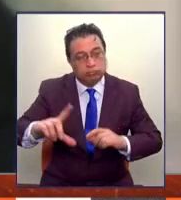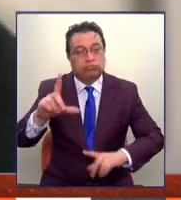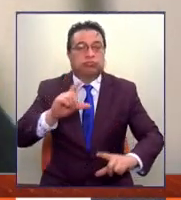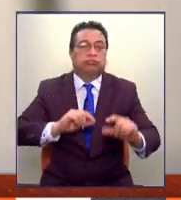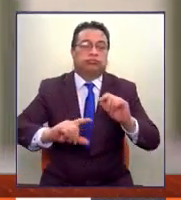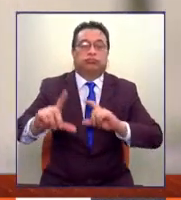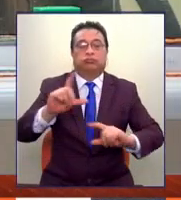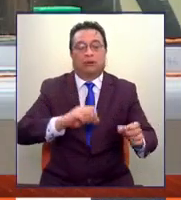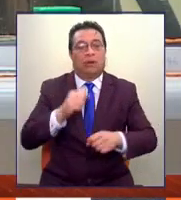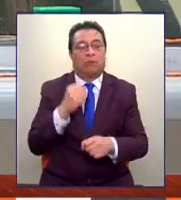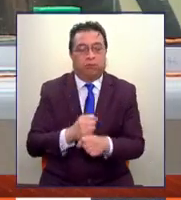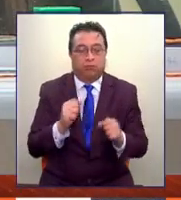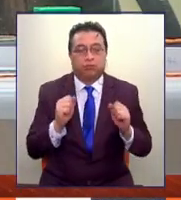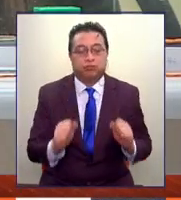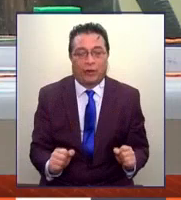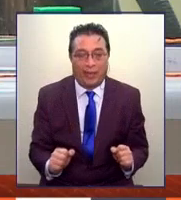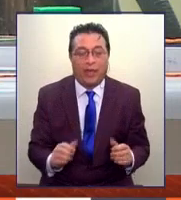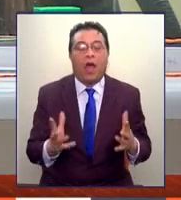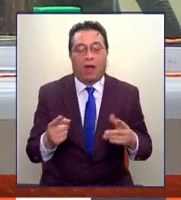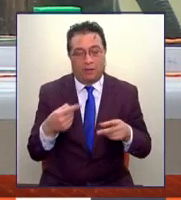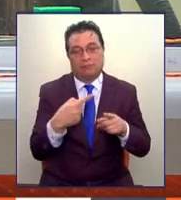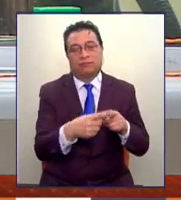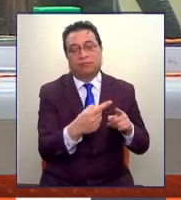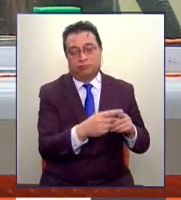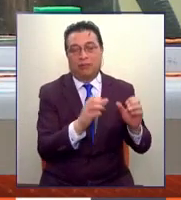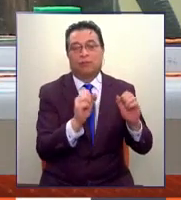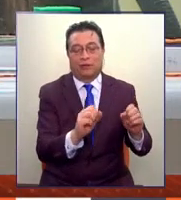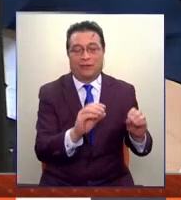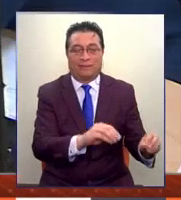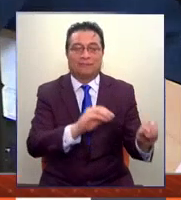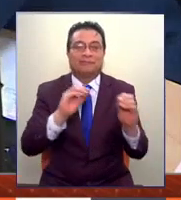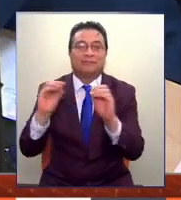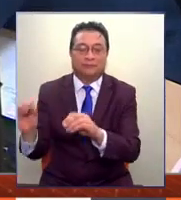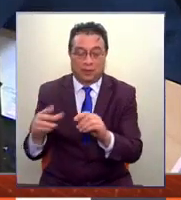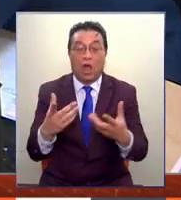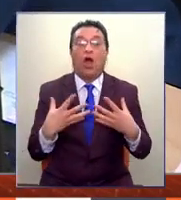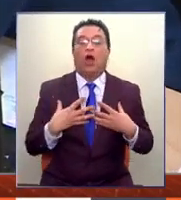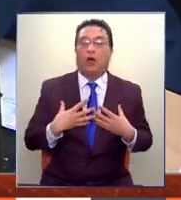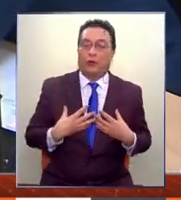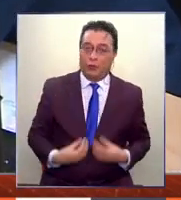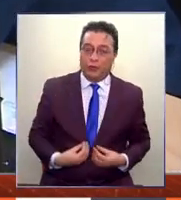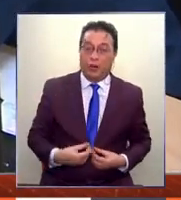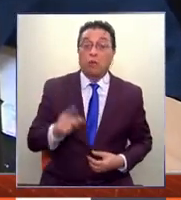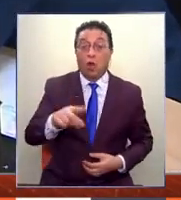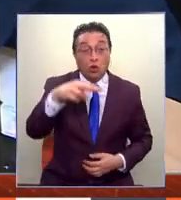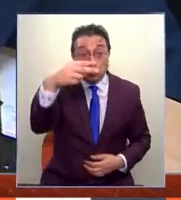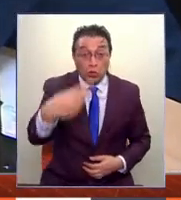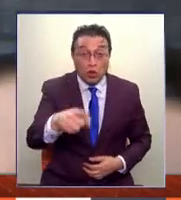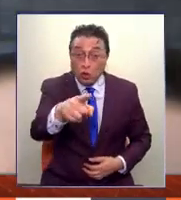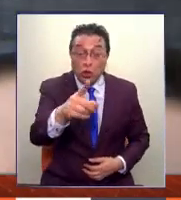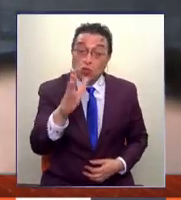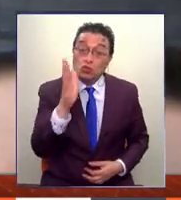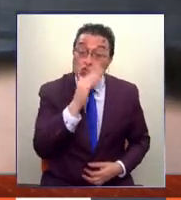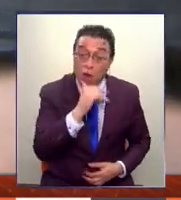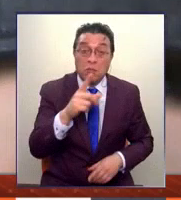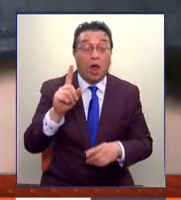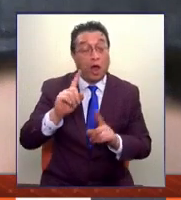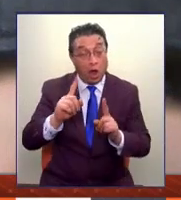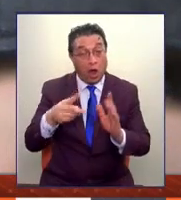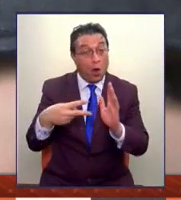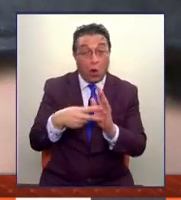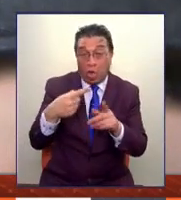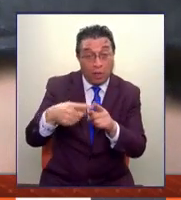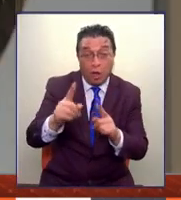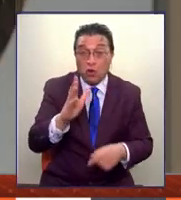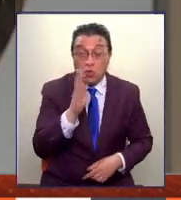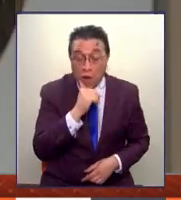recuperando. Bueno, esto representa un alivio para las finanzas familiares. para aquellos que no son propietarios, que no tienen un dividendo, hemos generado